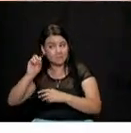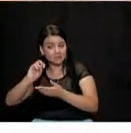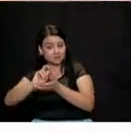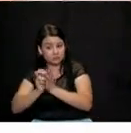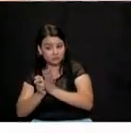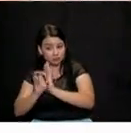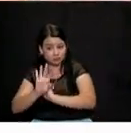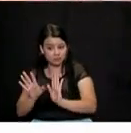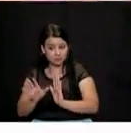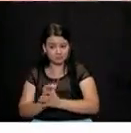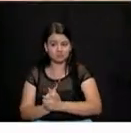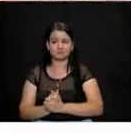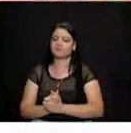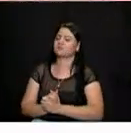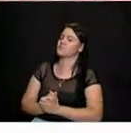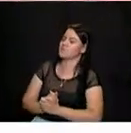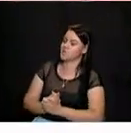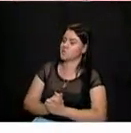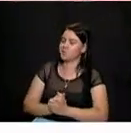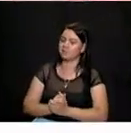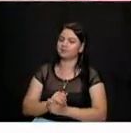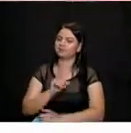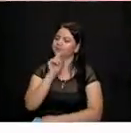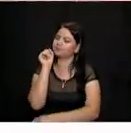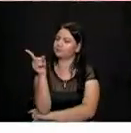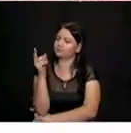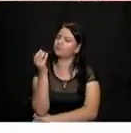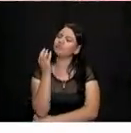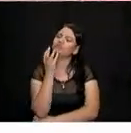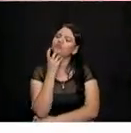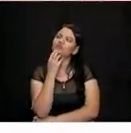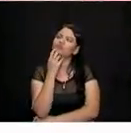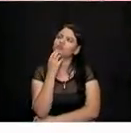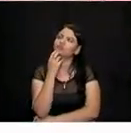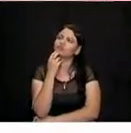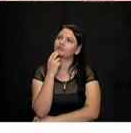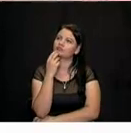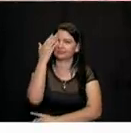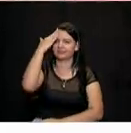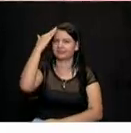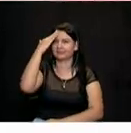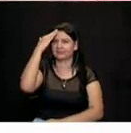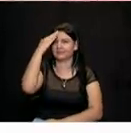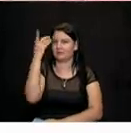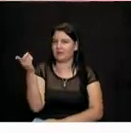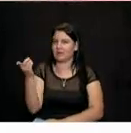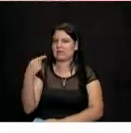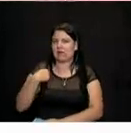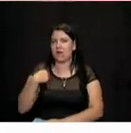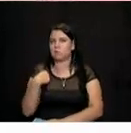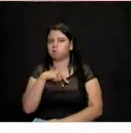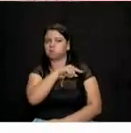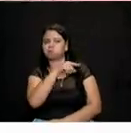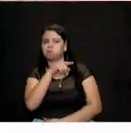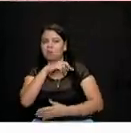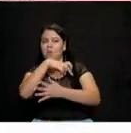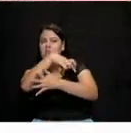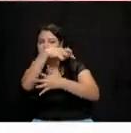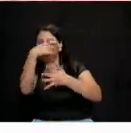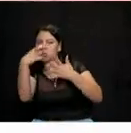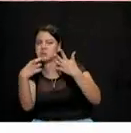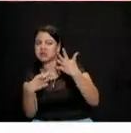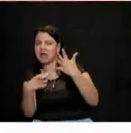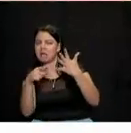Jorge, ¿qué programas estarías promoviendo para el